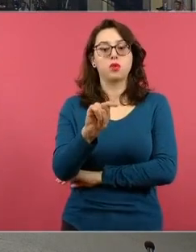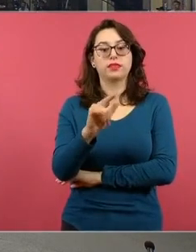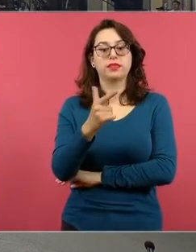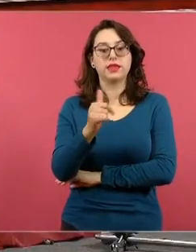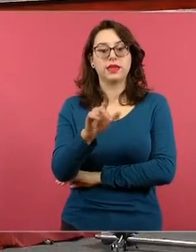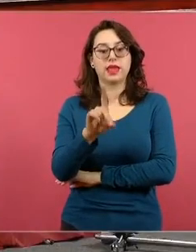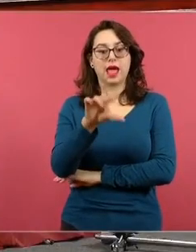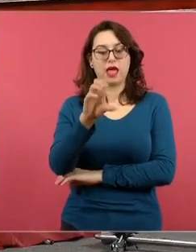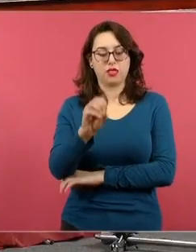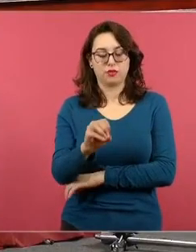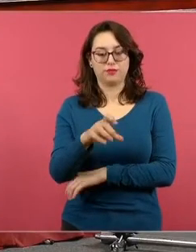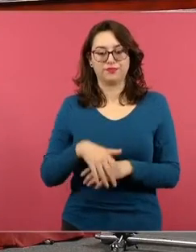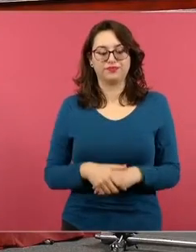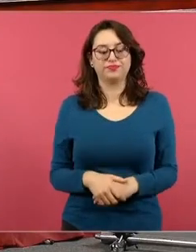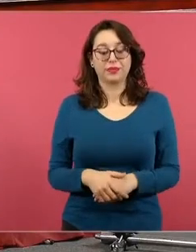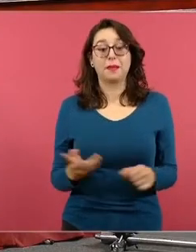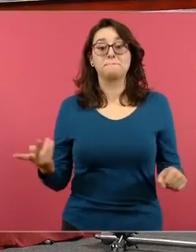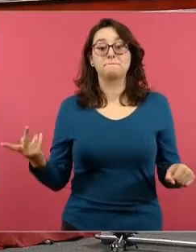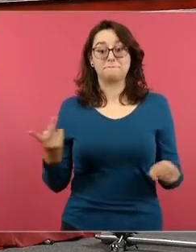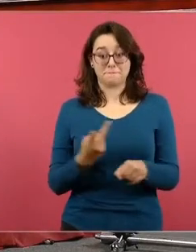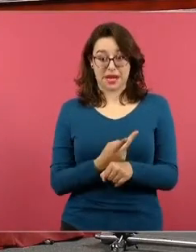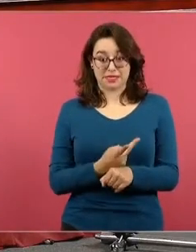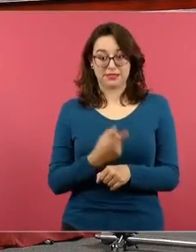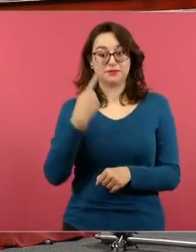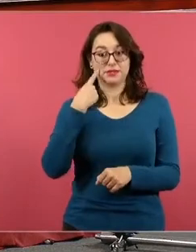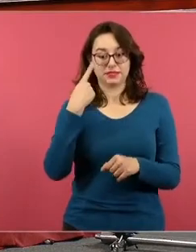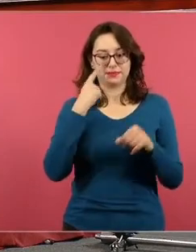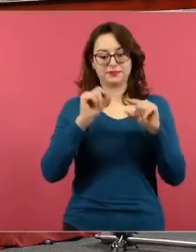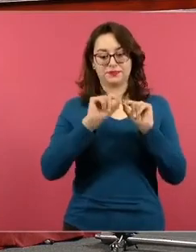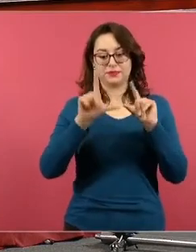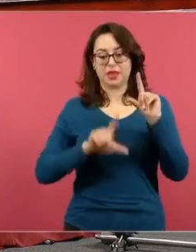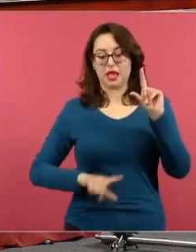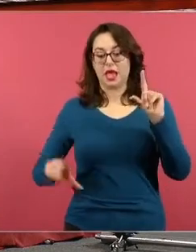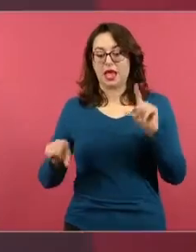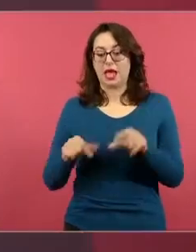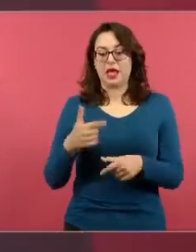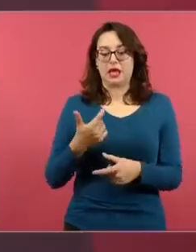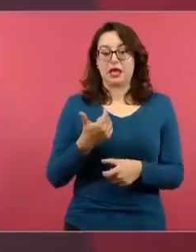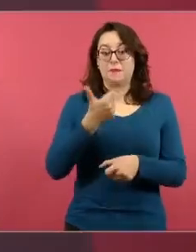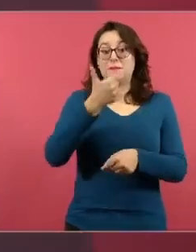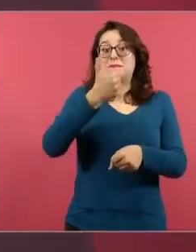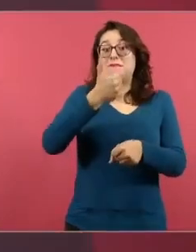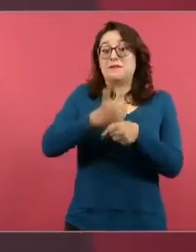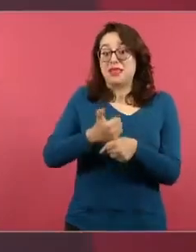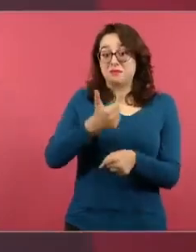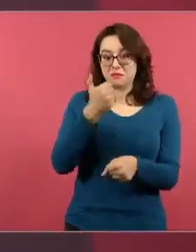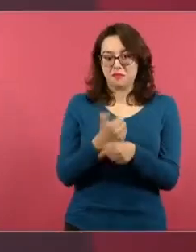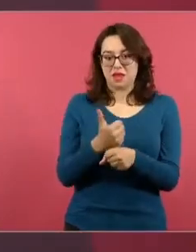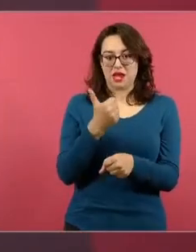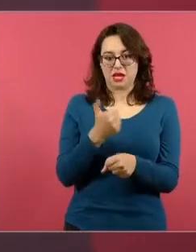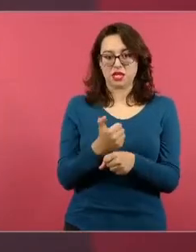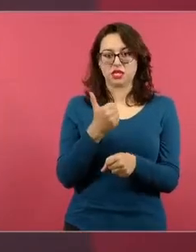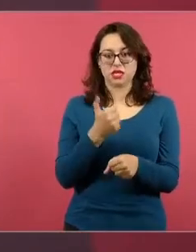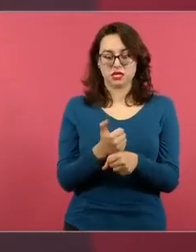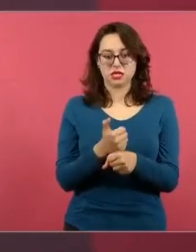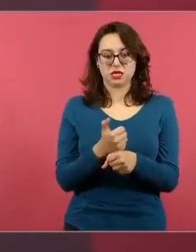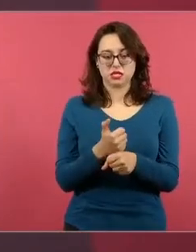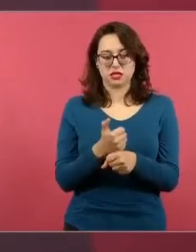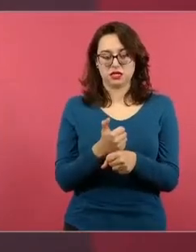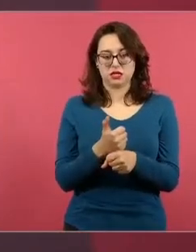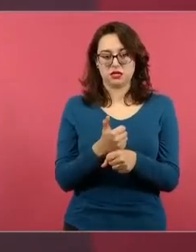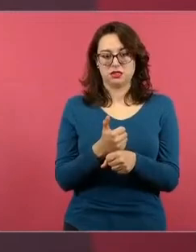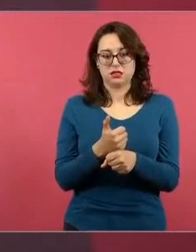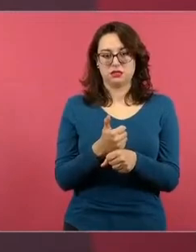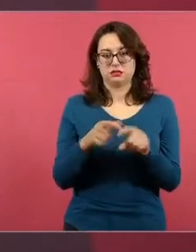miren el total de primarias solo de primarias no hablo preescolar secundaria de primarias en el